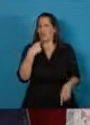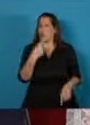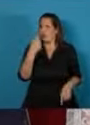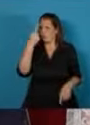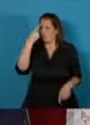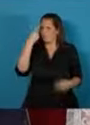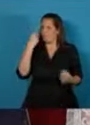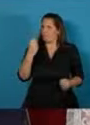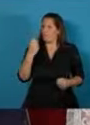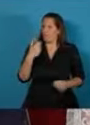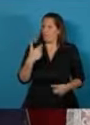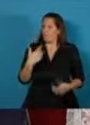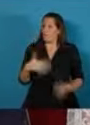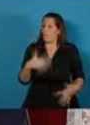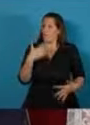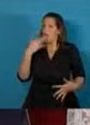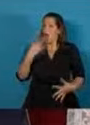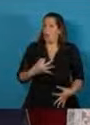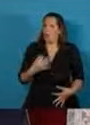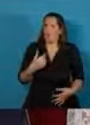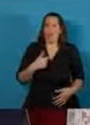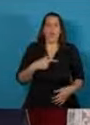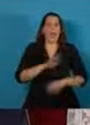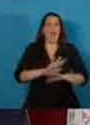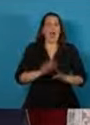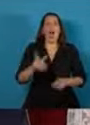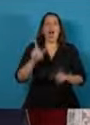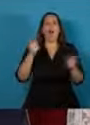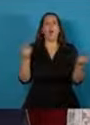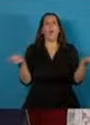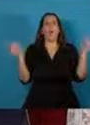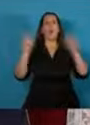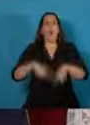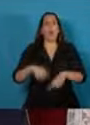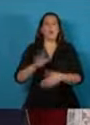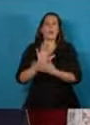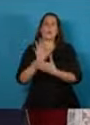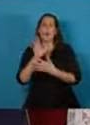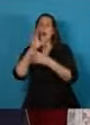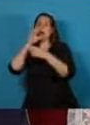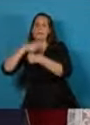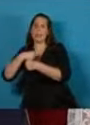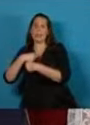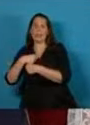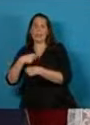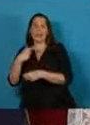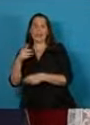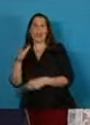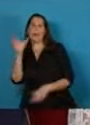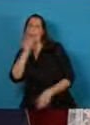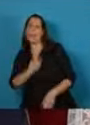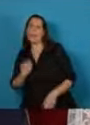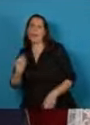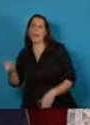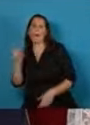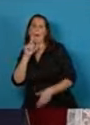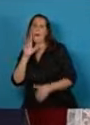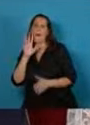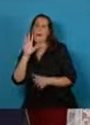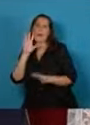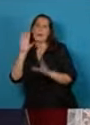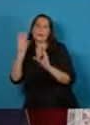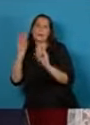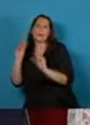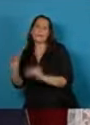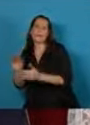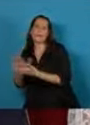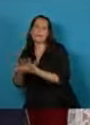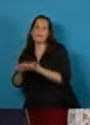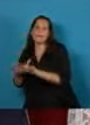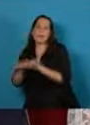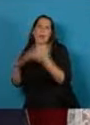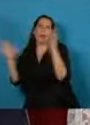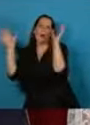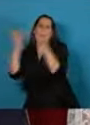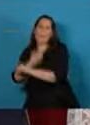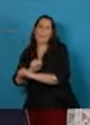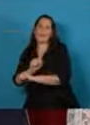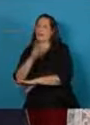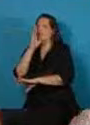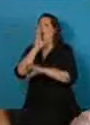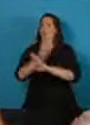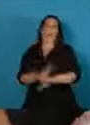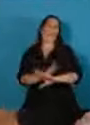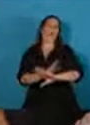nunca más al estado secreto nunca más a la oscuridad que quiebra la confianza